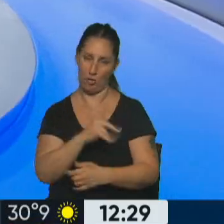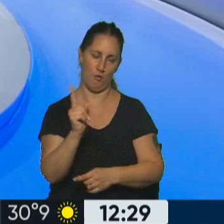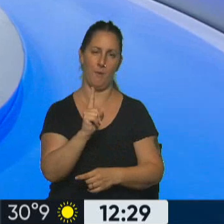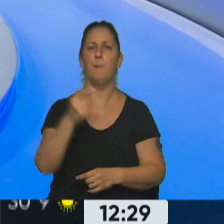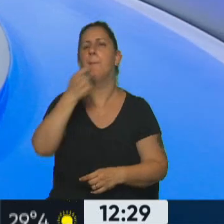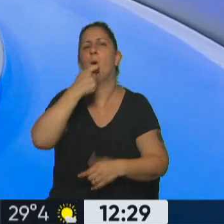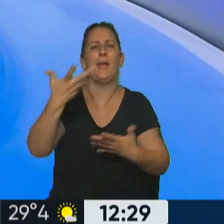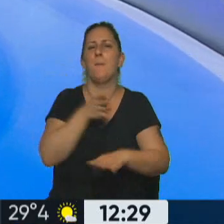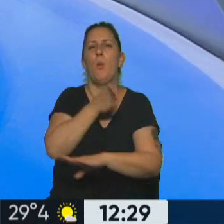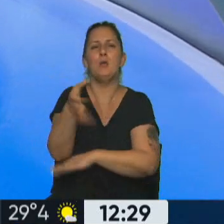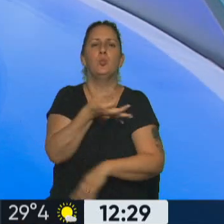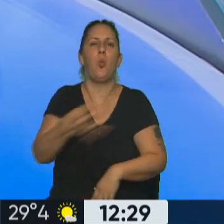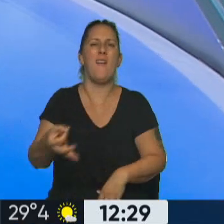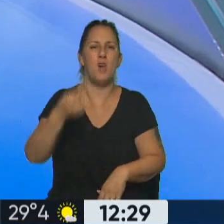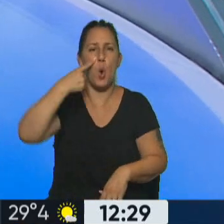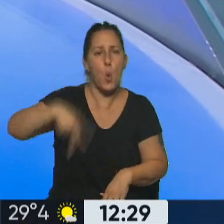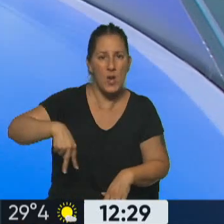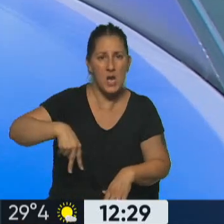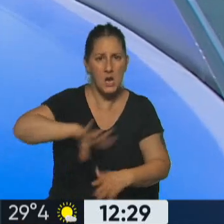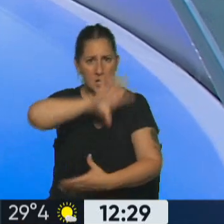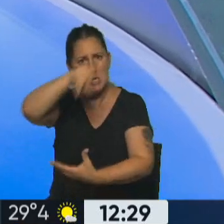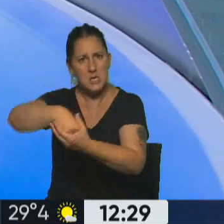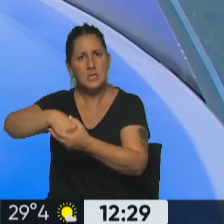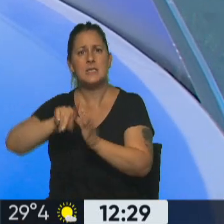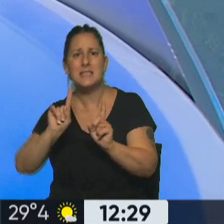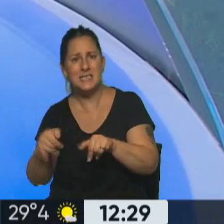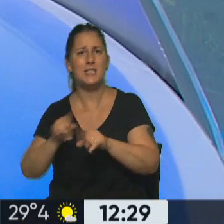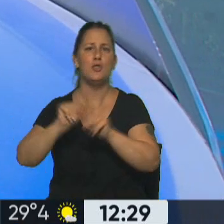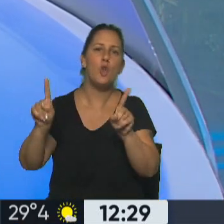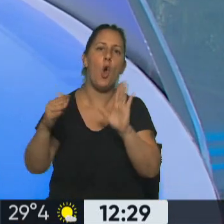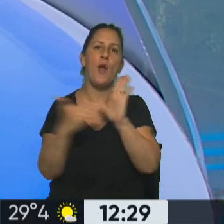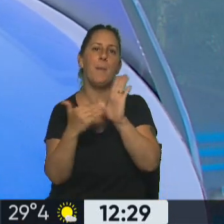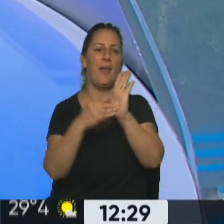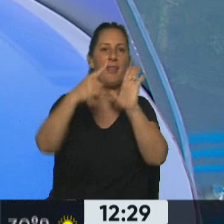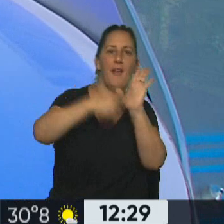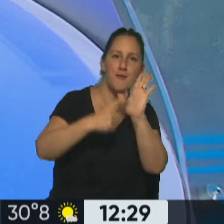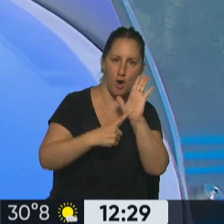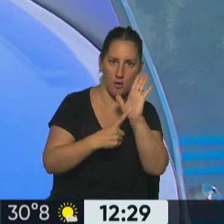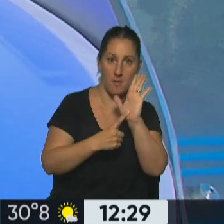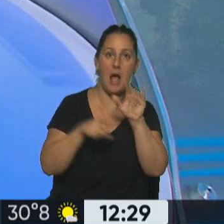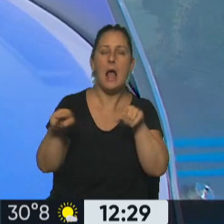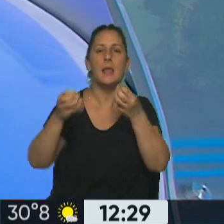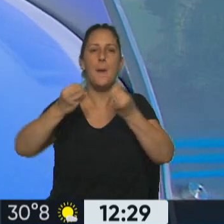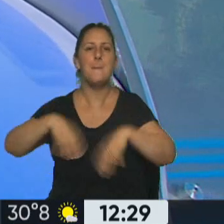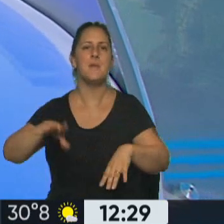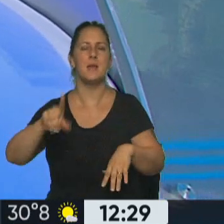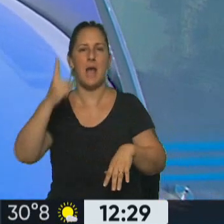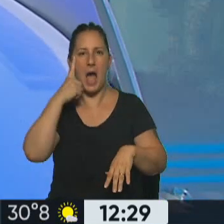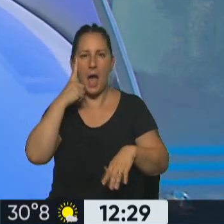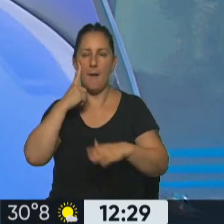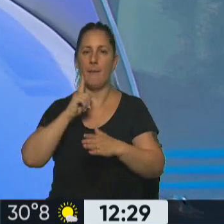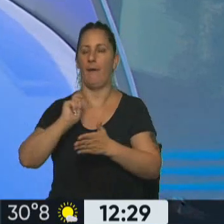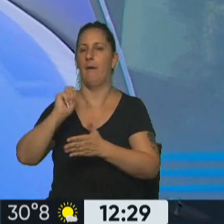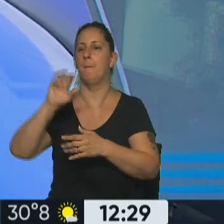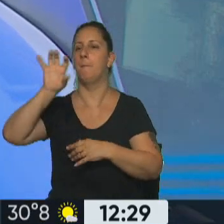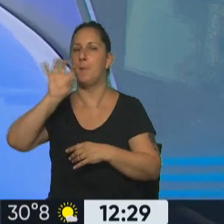Junín, por decir. Sí, sí, claro. Si no se adhiere en esa parte de la norma, no rige adentro del ejido municipal. Entonces ahí tenés que empezar a hacer un convenio